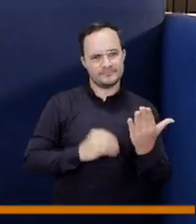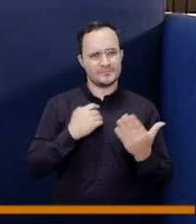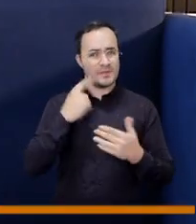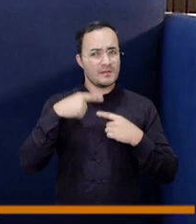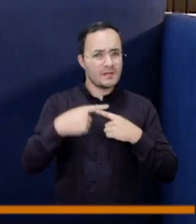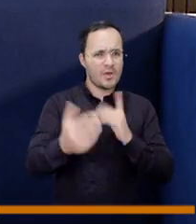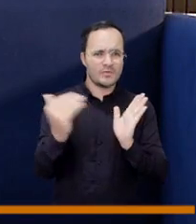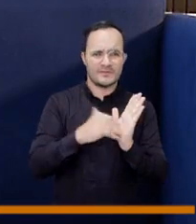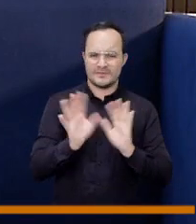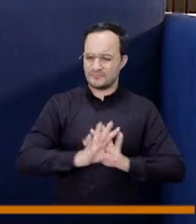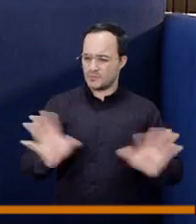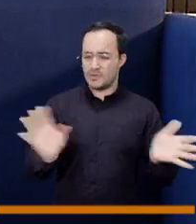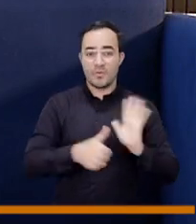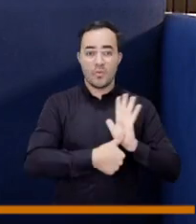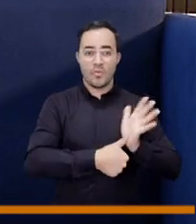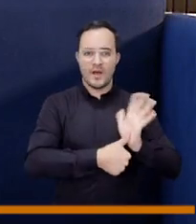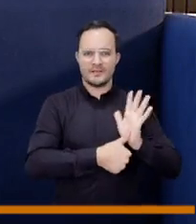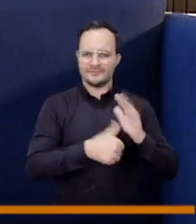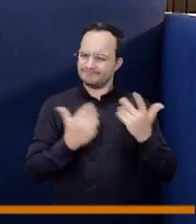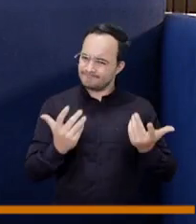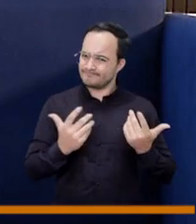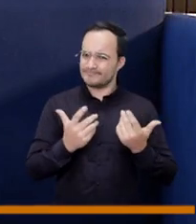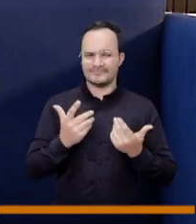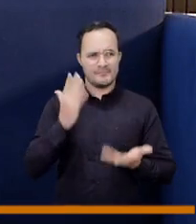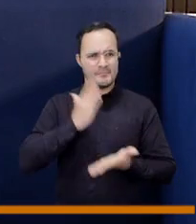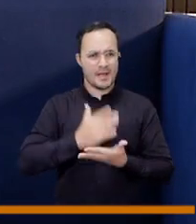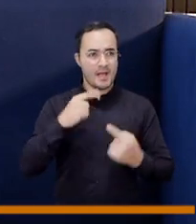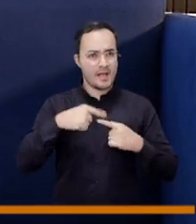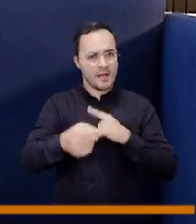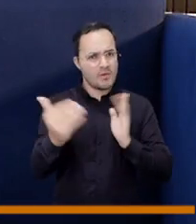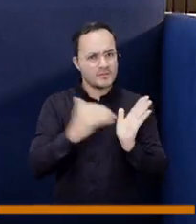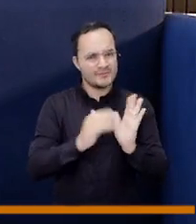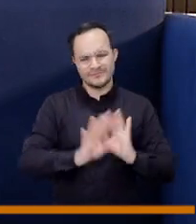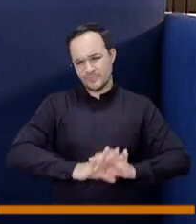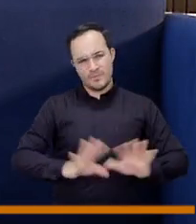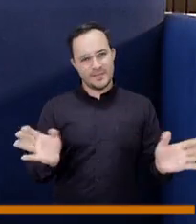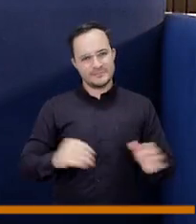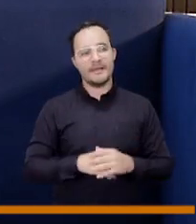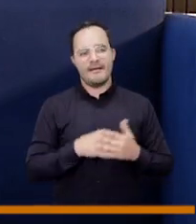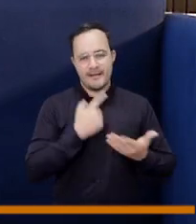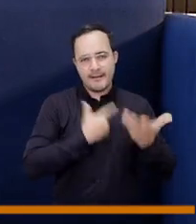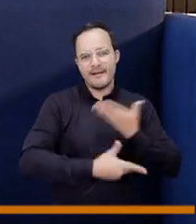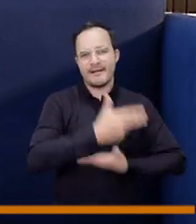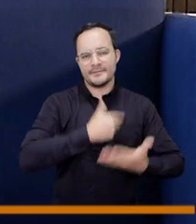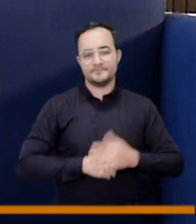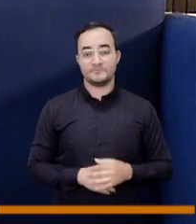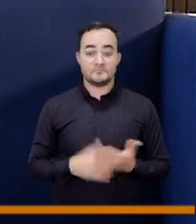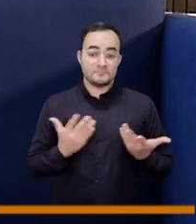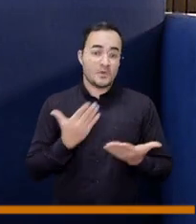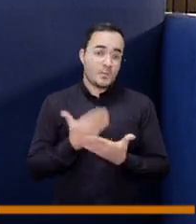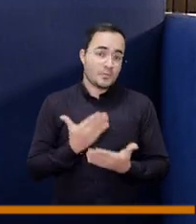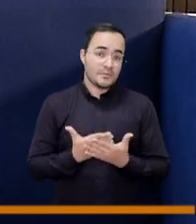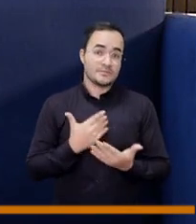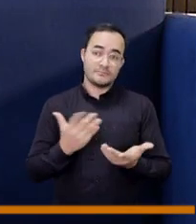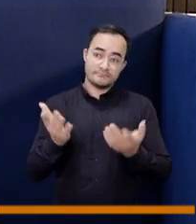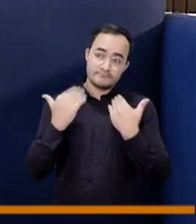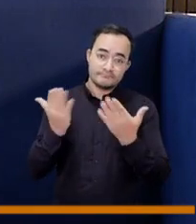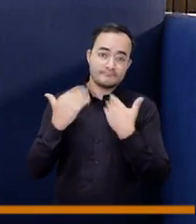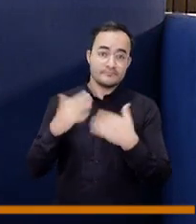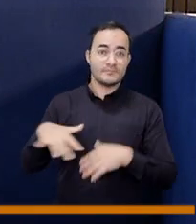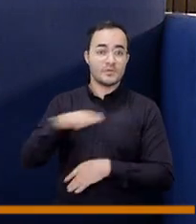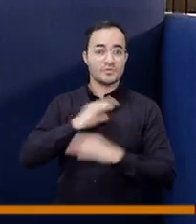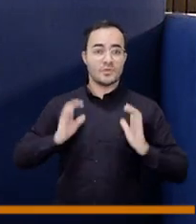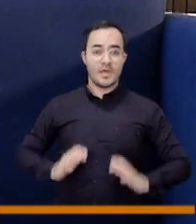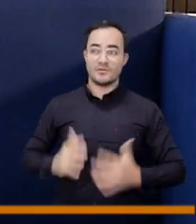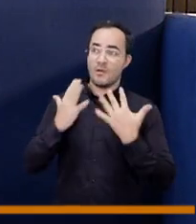ejemplo lo que pasó con la con la guay la unidad de atención integral entonces queremos compartir el presupuesto con las comunidades